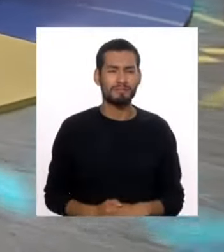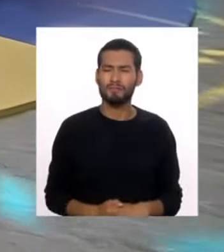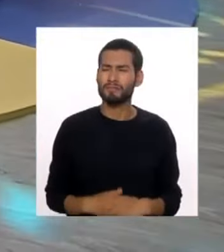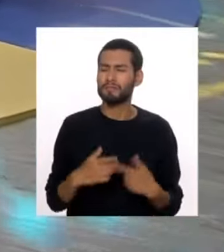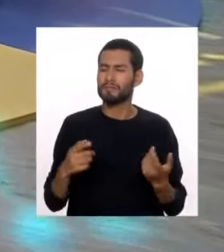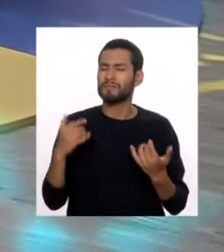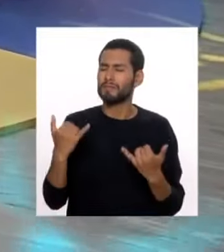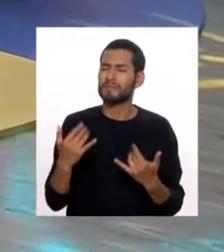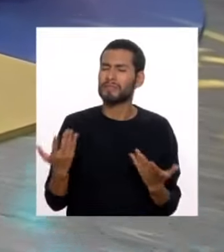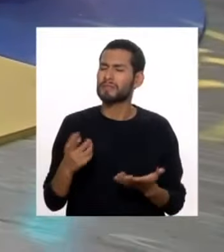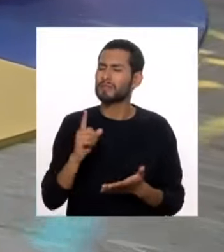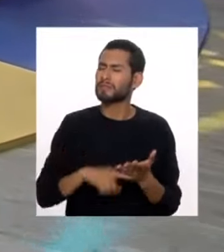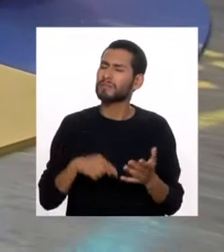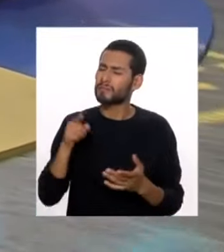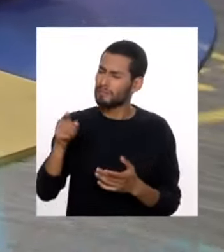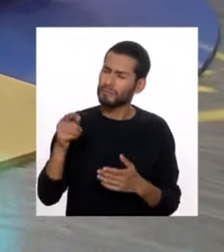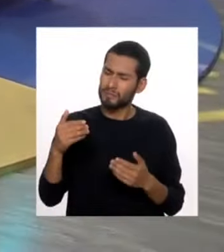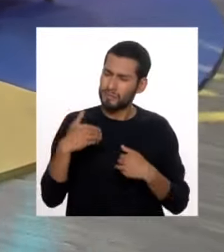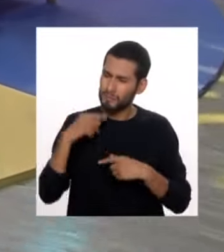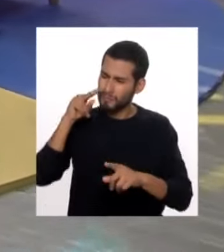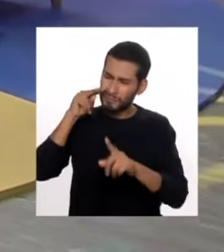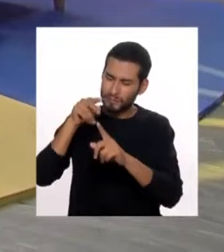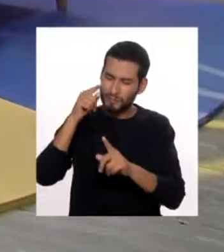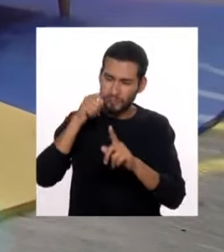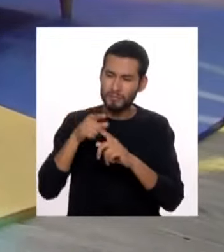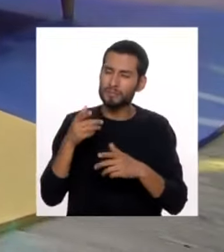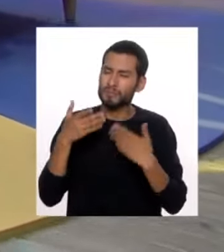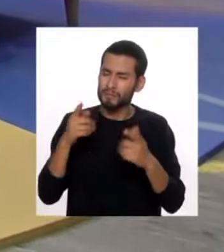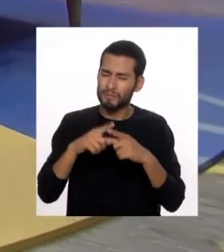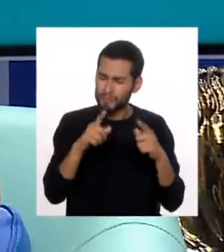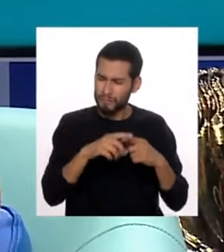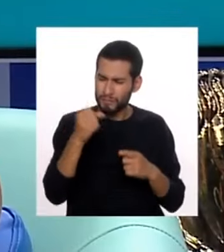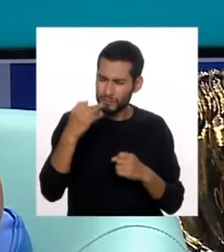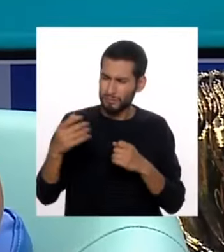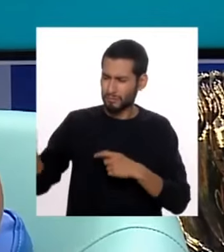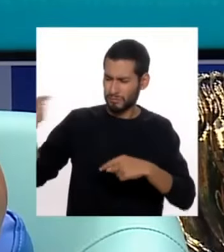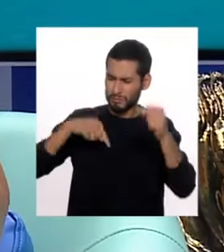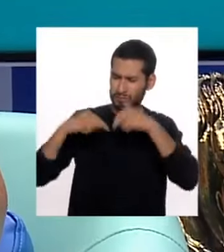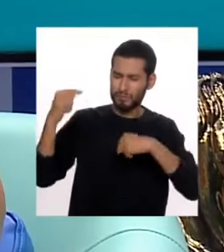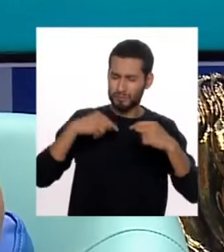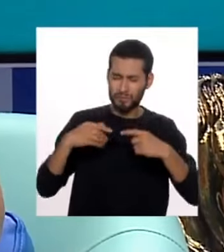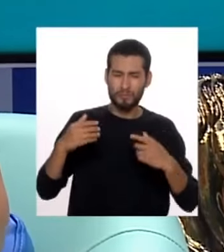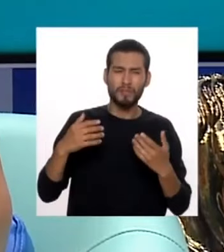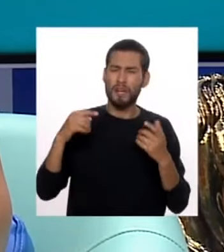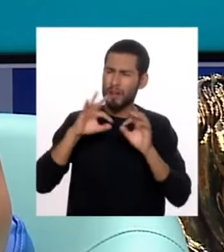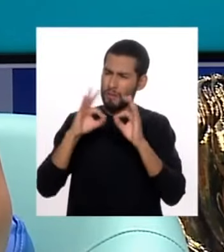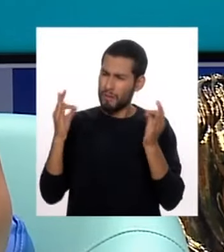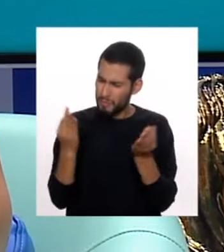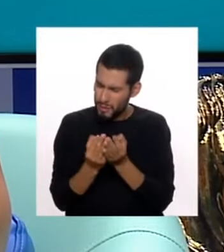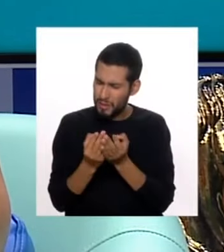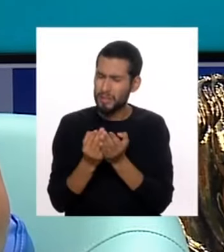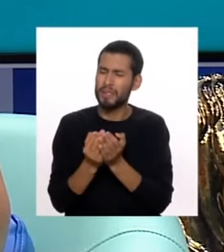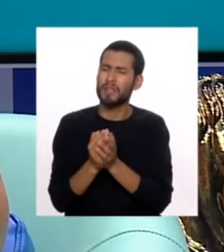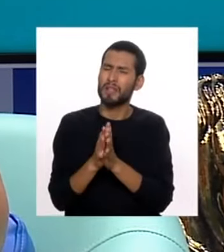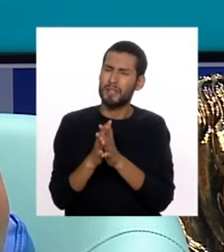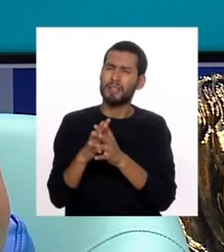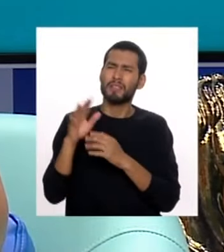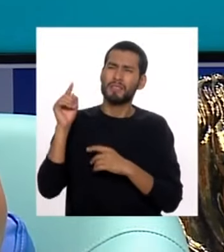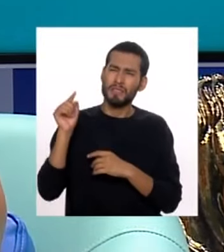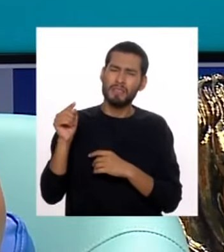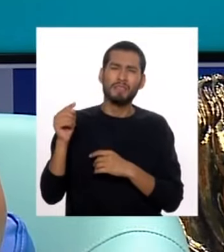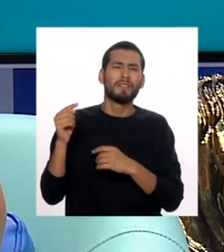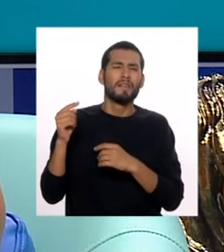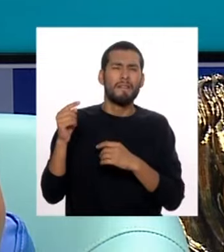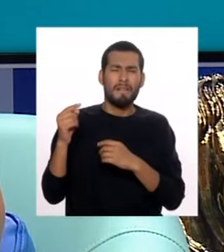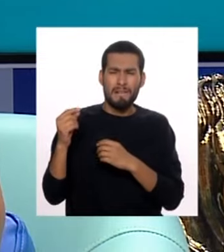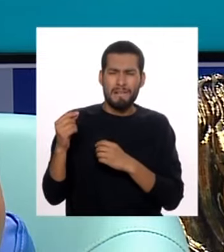¿qué hacemos? Y ustedes que tienen esta mirada, que les llegan tantos casos, a veces la misma familia se encarga de